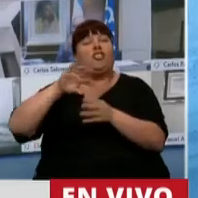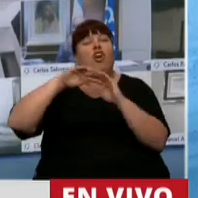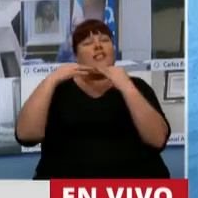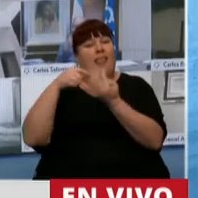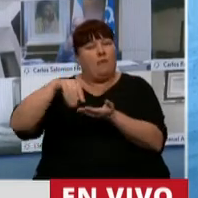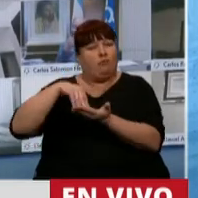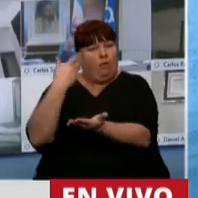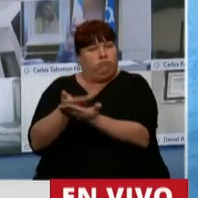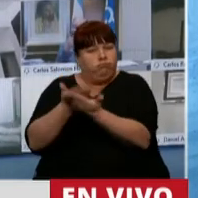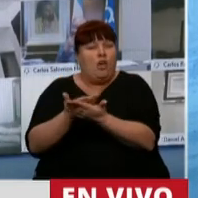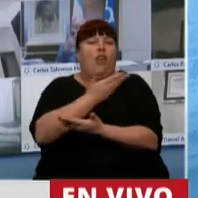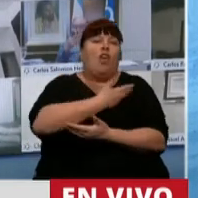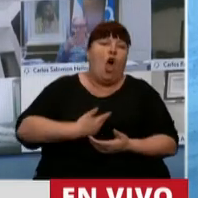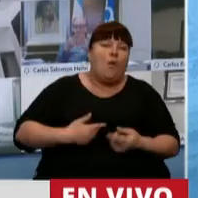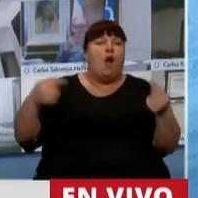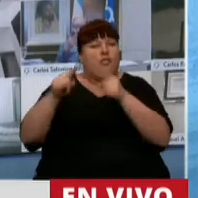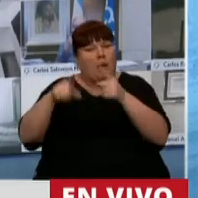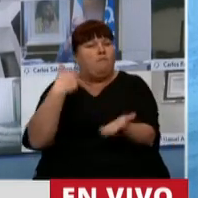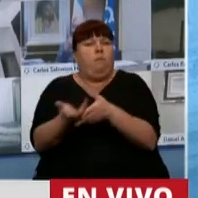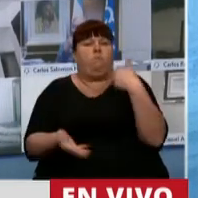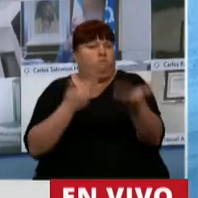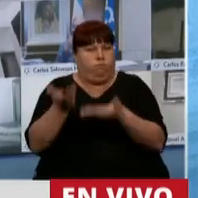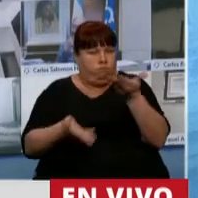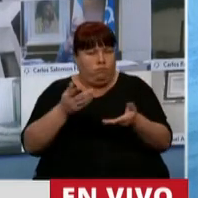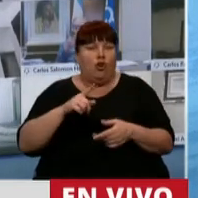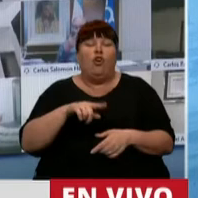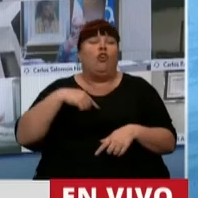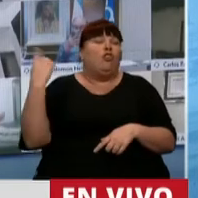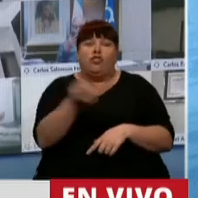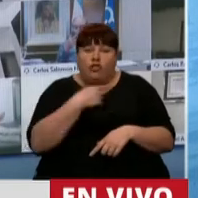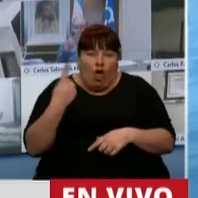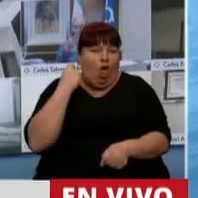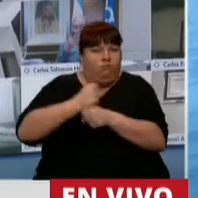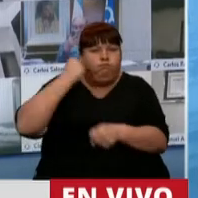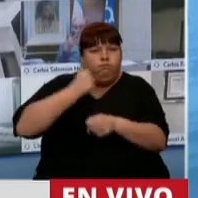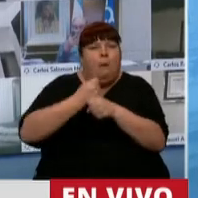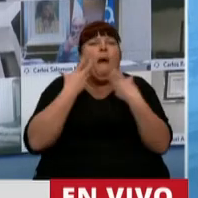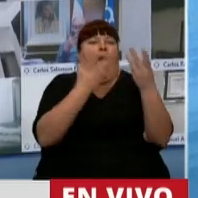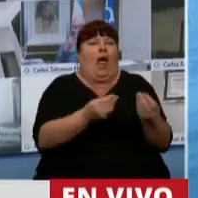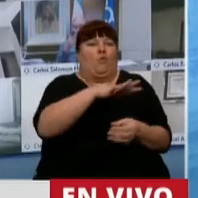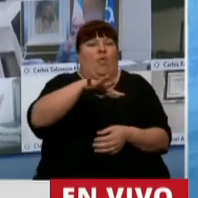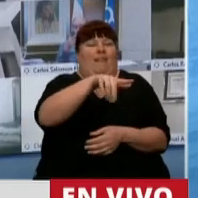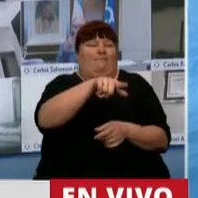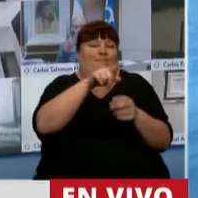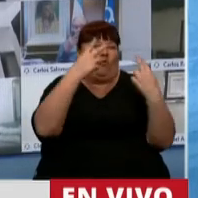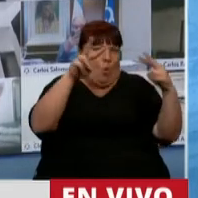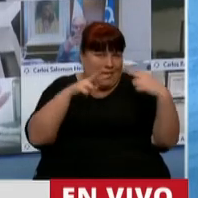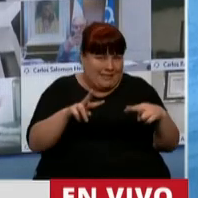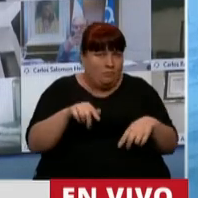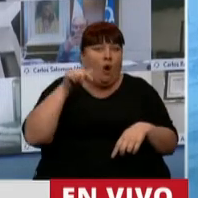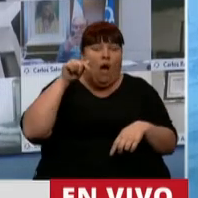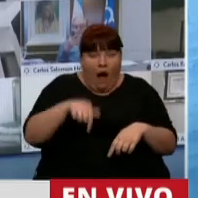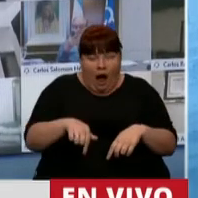de Diputados entre oficialismo y oposición. Todos nos pusimos a trabajar por el sector. Y hoy estamos